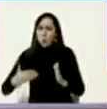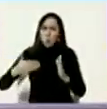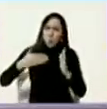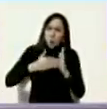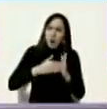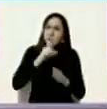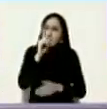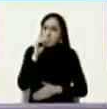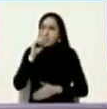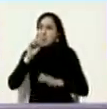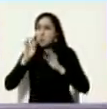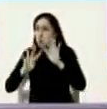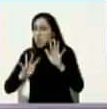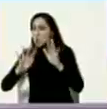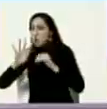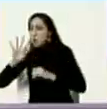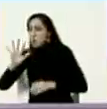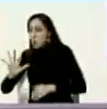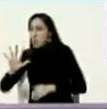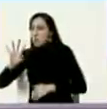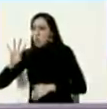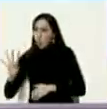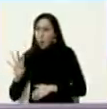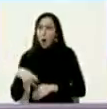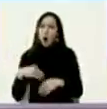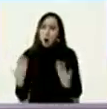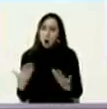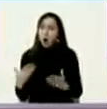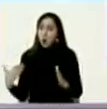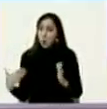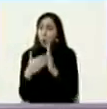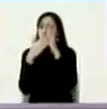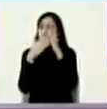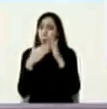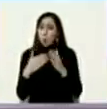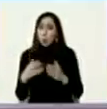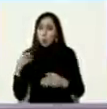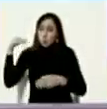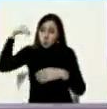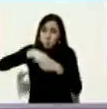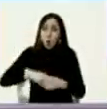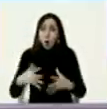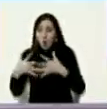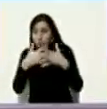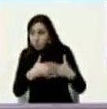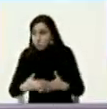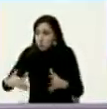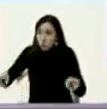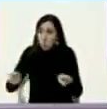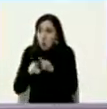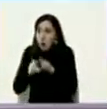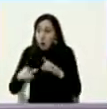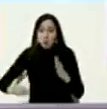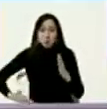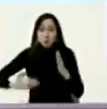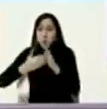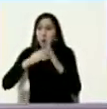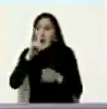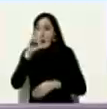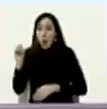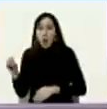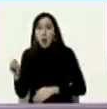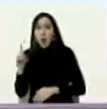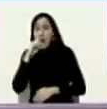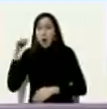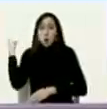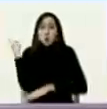en 1954 fue un golpe directo invasión de Estados Unidos golpe y después 30 años de dictadura